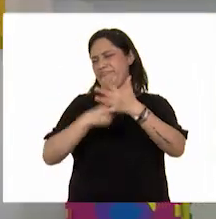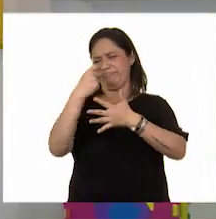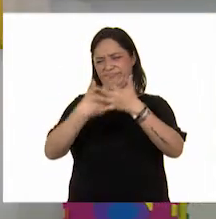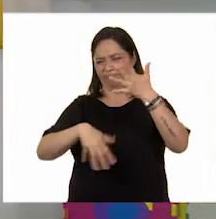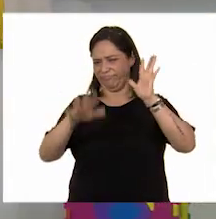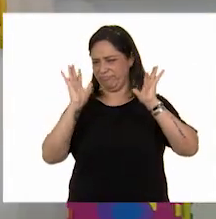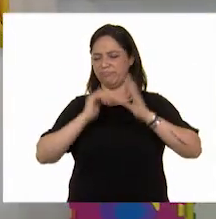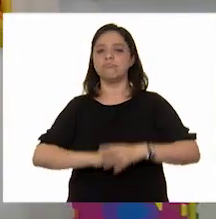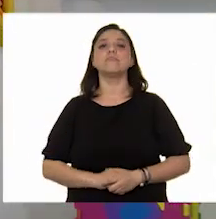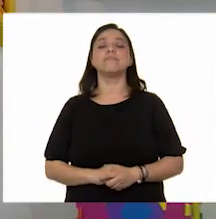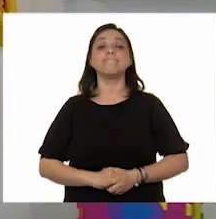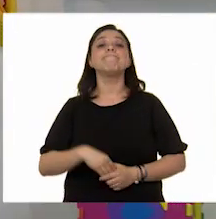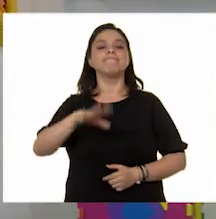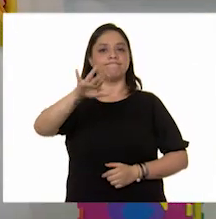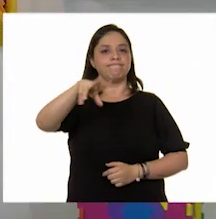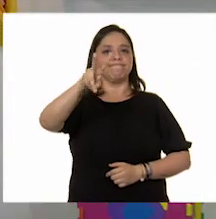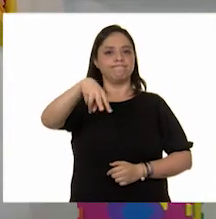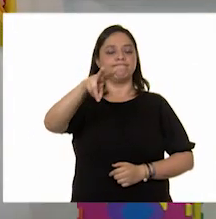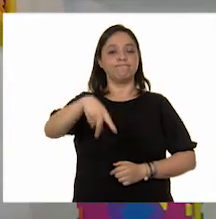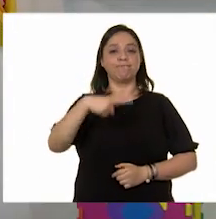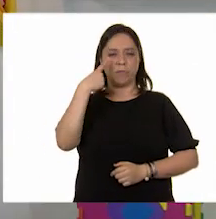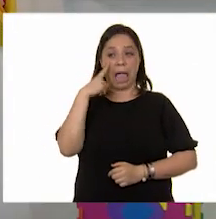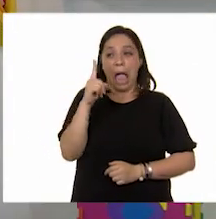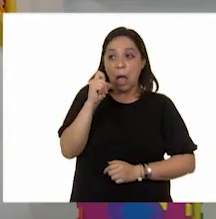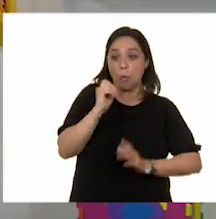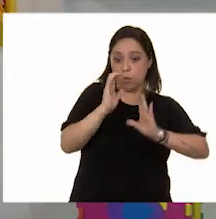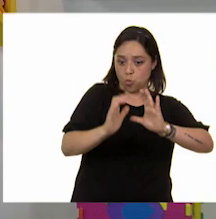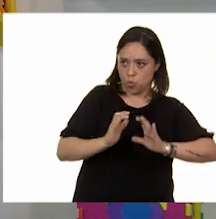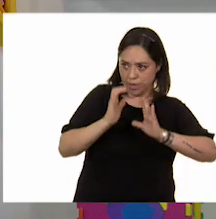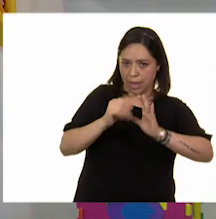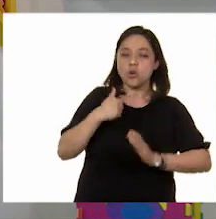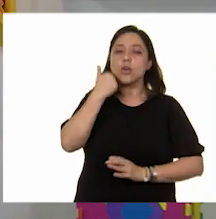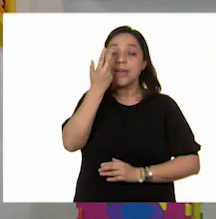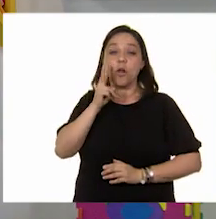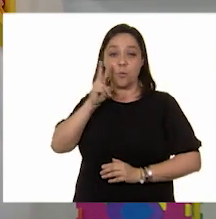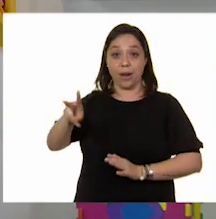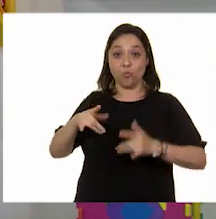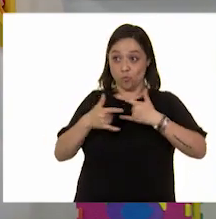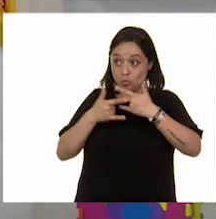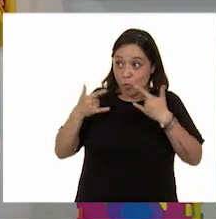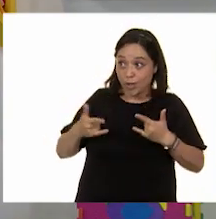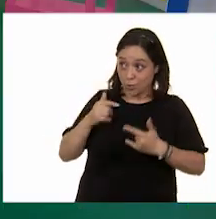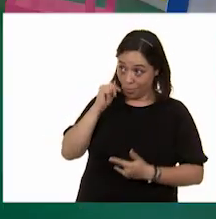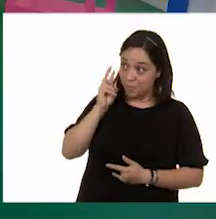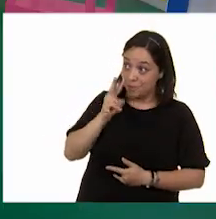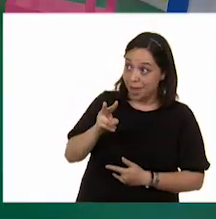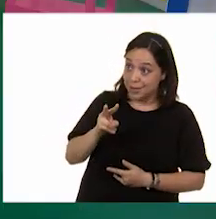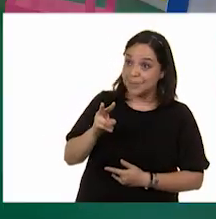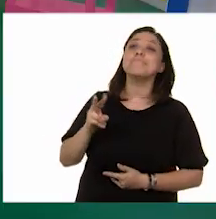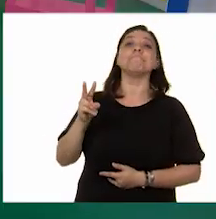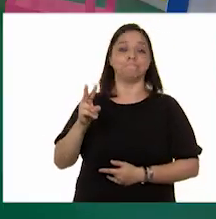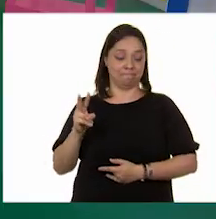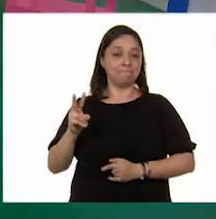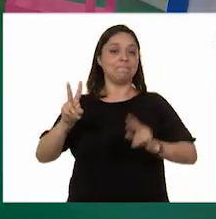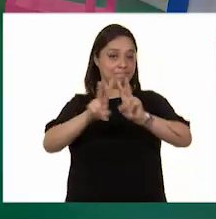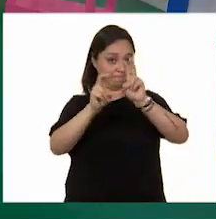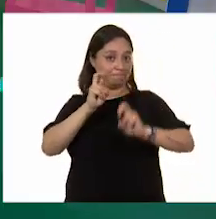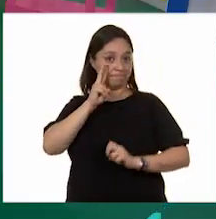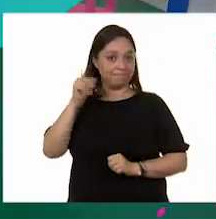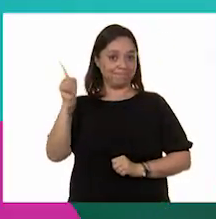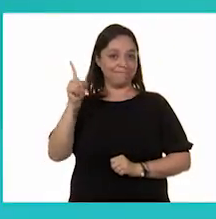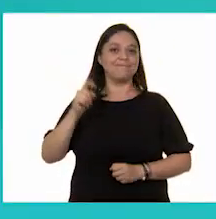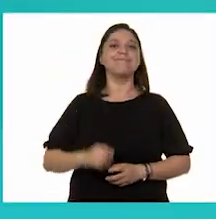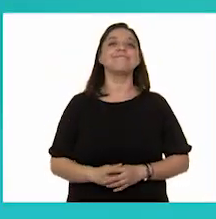Oigan, y hablando de cuidar el agua, les quiero compartir el siguiente cuento. ¿Lo quieren ver? Ok. ¡Sí! Entonces, vamos a verlo.